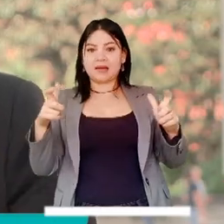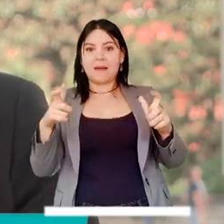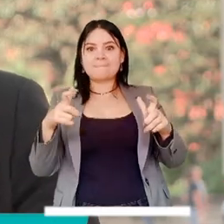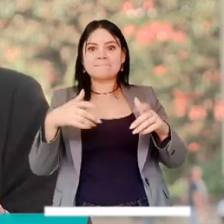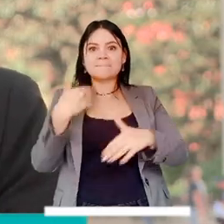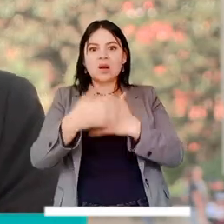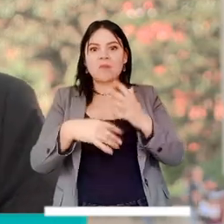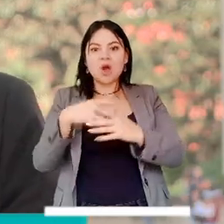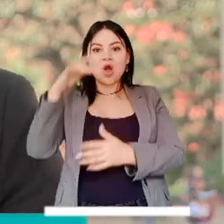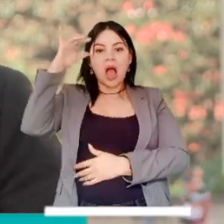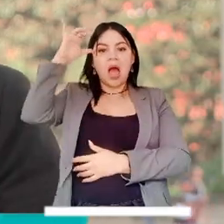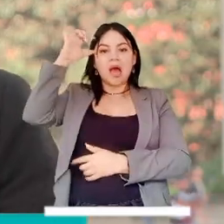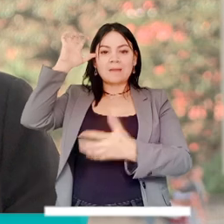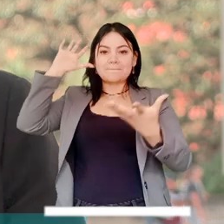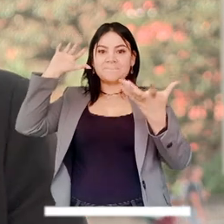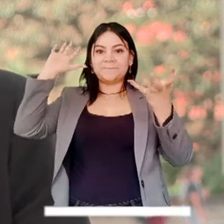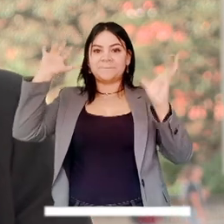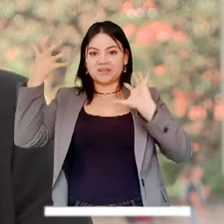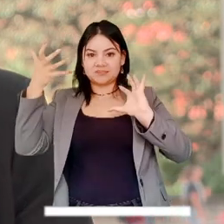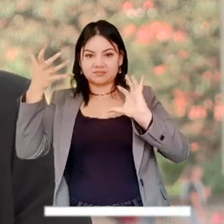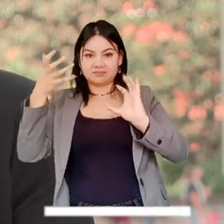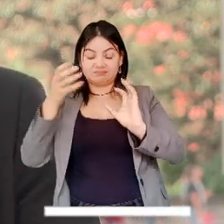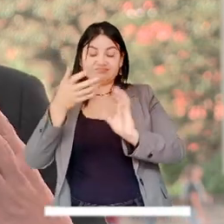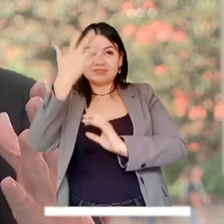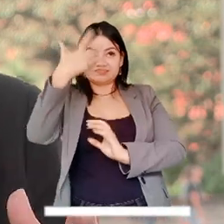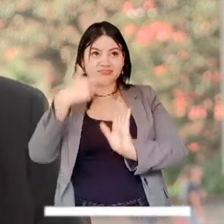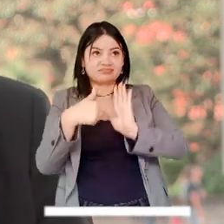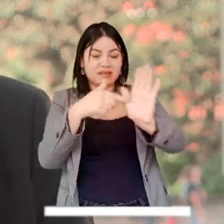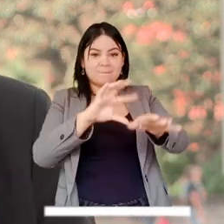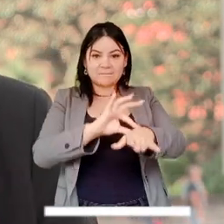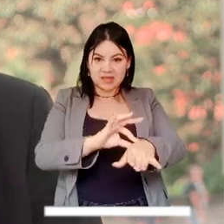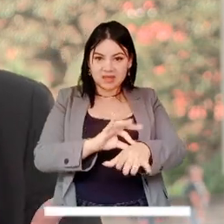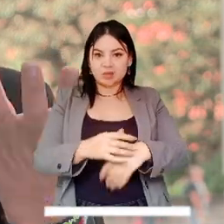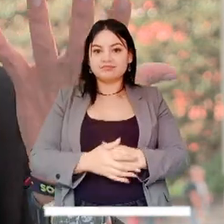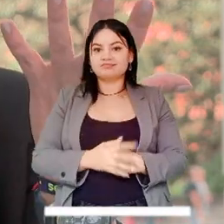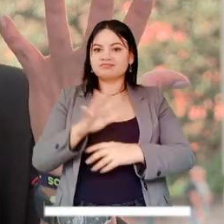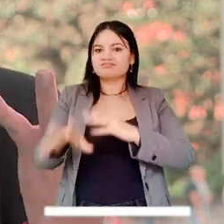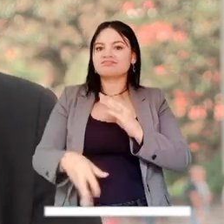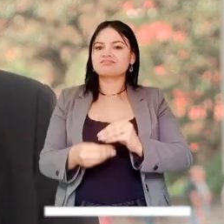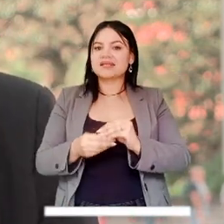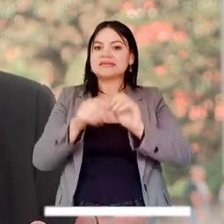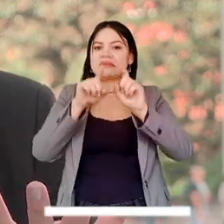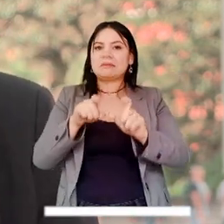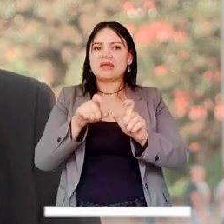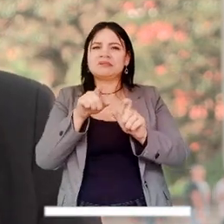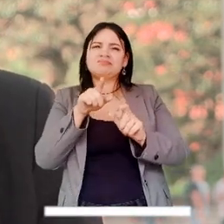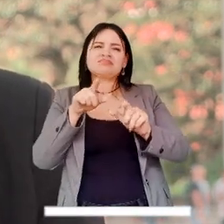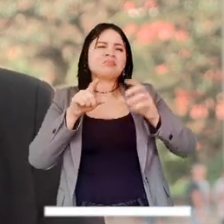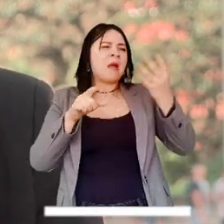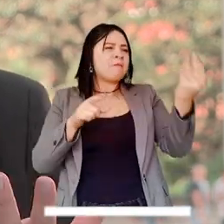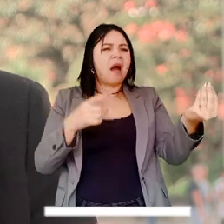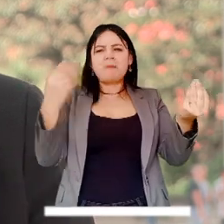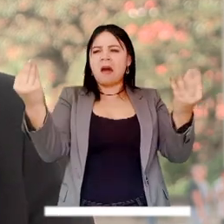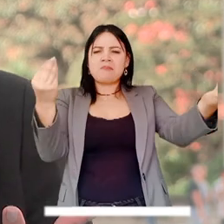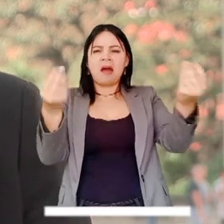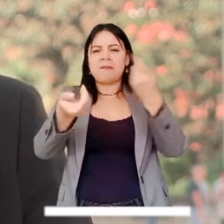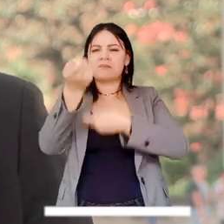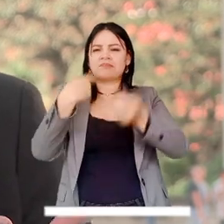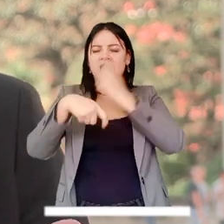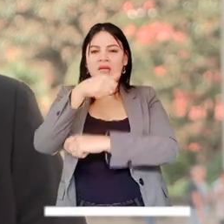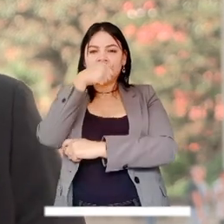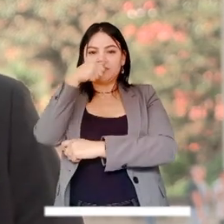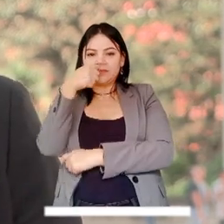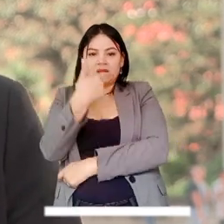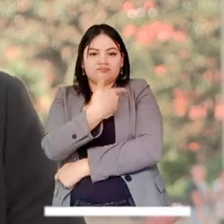las enfermedades o de los diagnósticos de trastornos mentales y adicional a eso una implantación de todas las